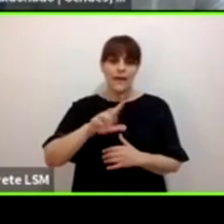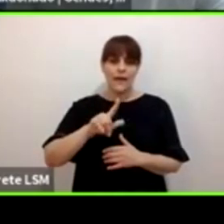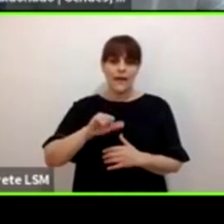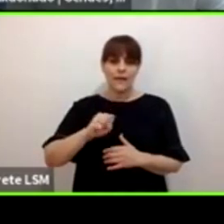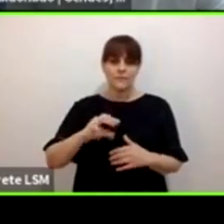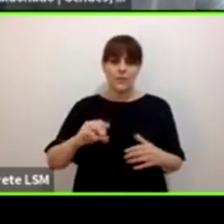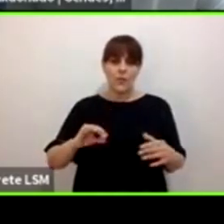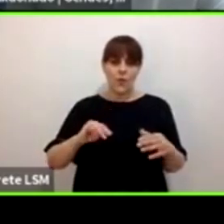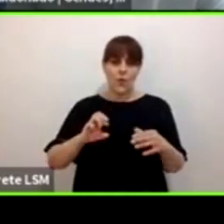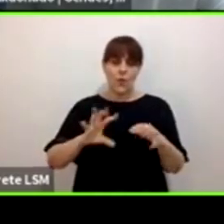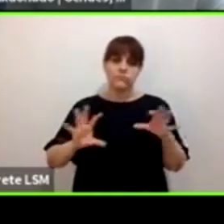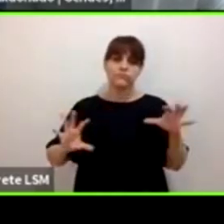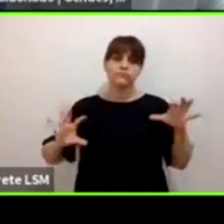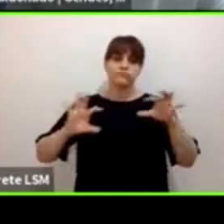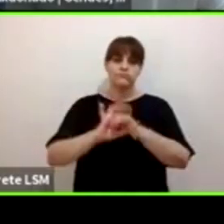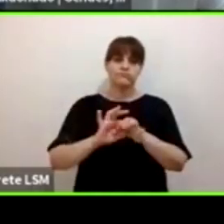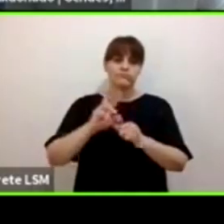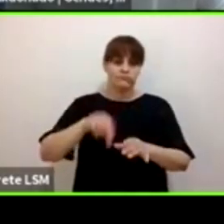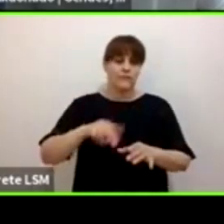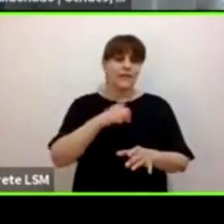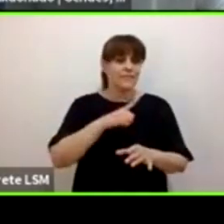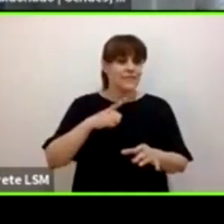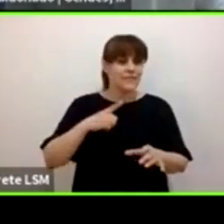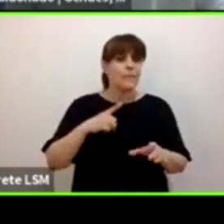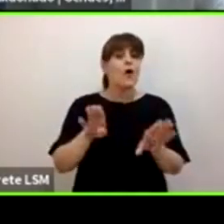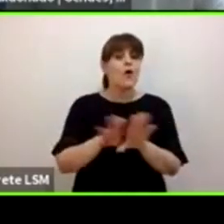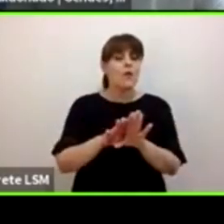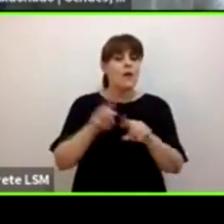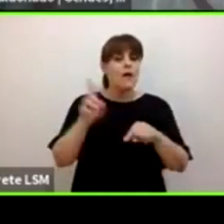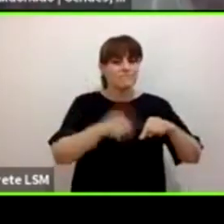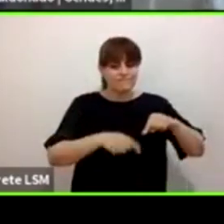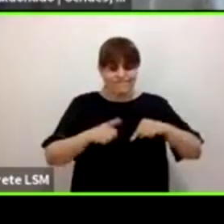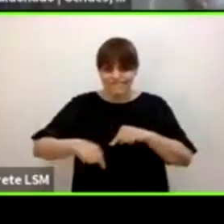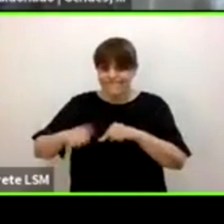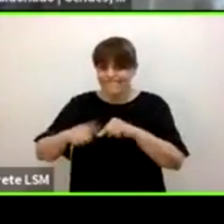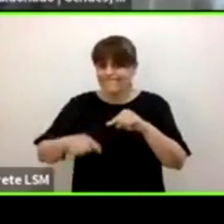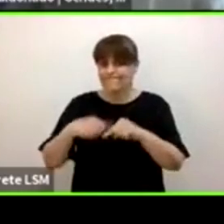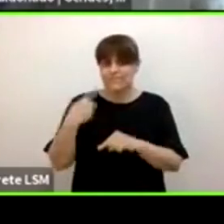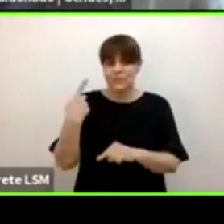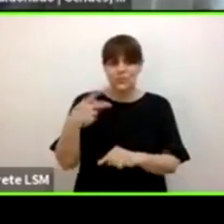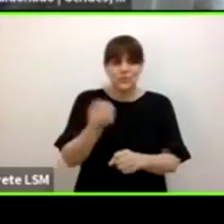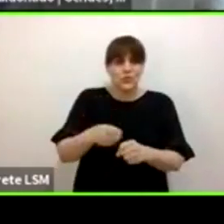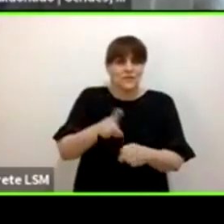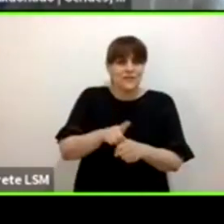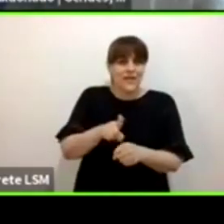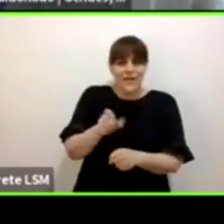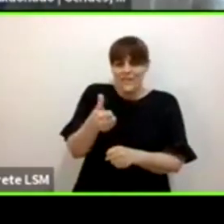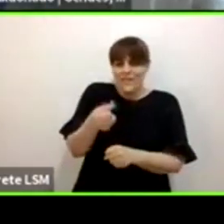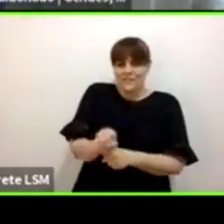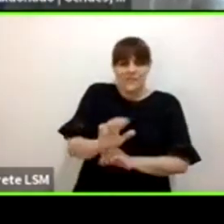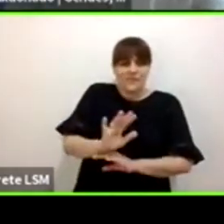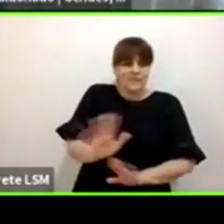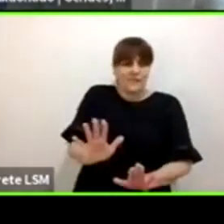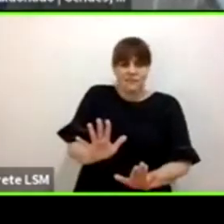una manera de desmantelar estos cánones y patrones sociales que generan estas relaciones de poder desiguales Entonces,